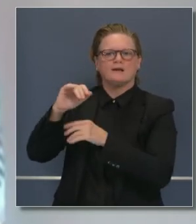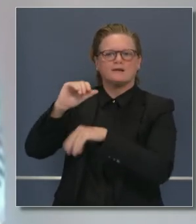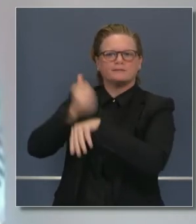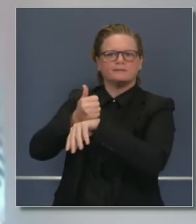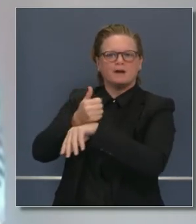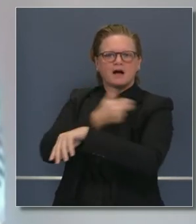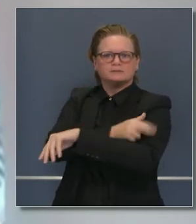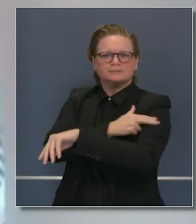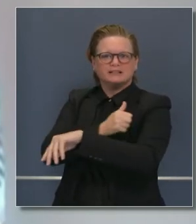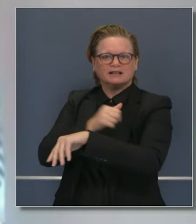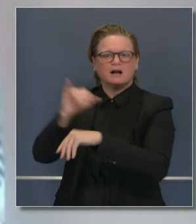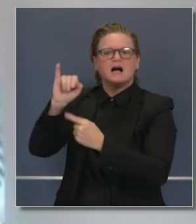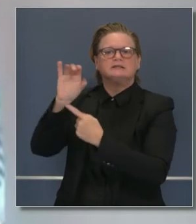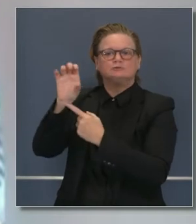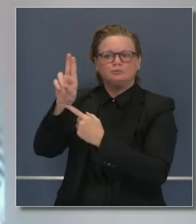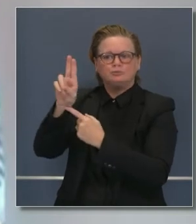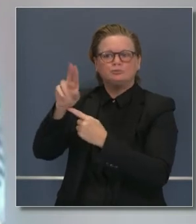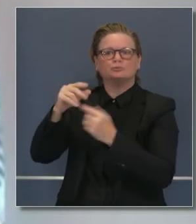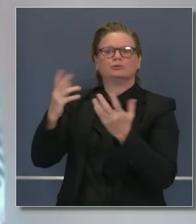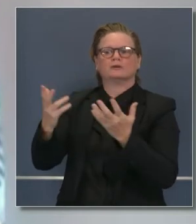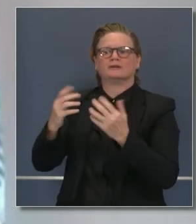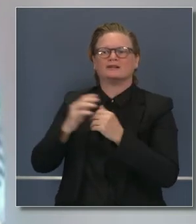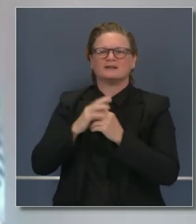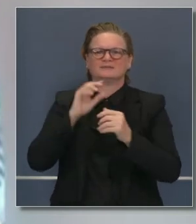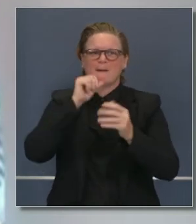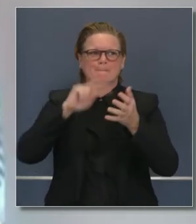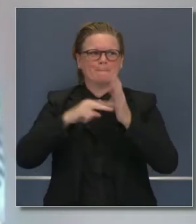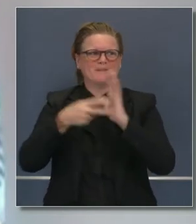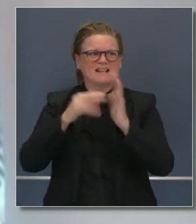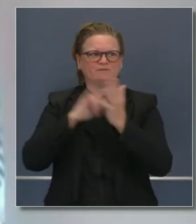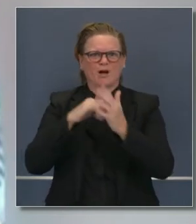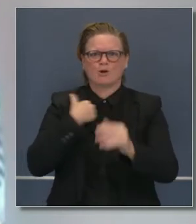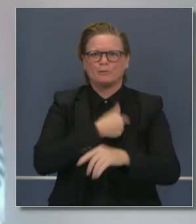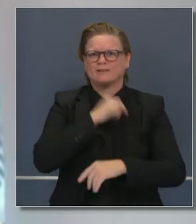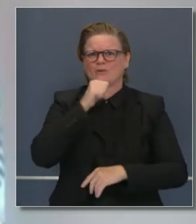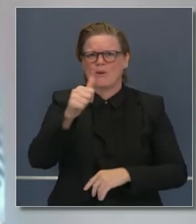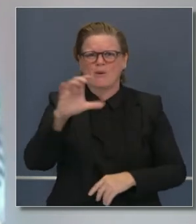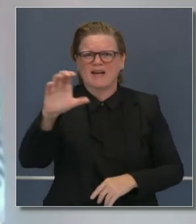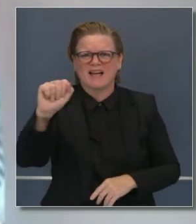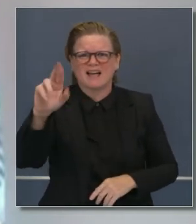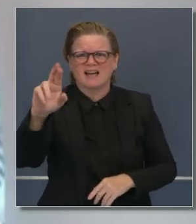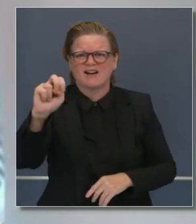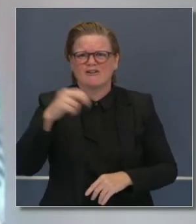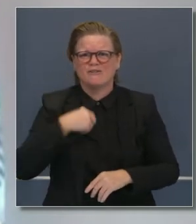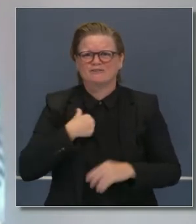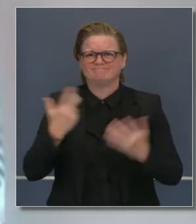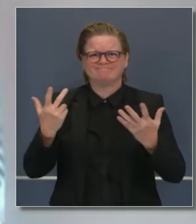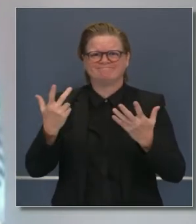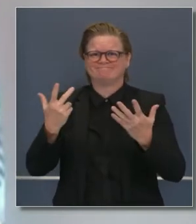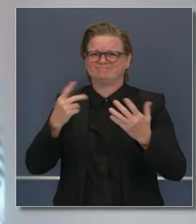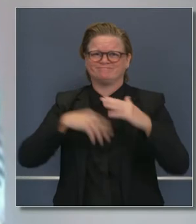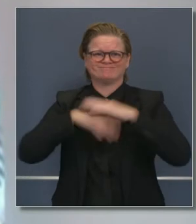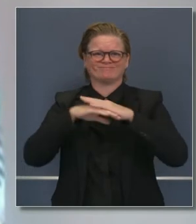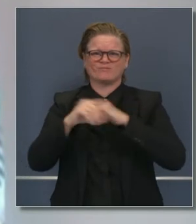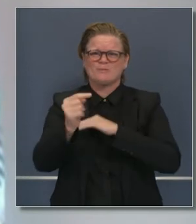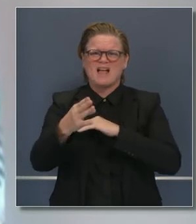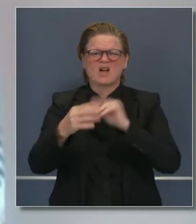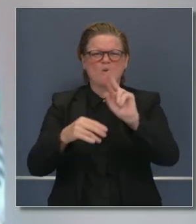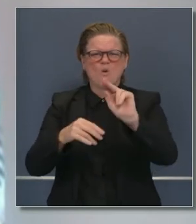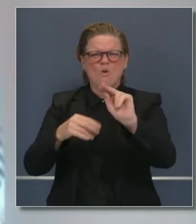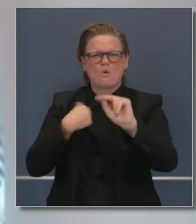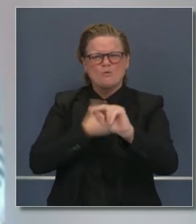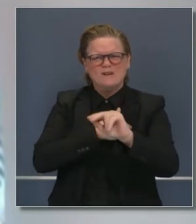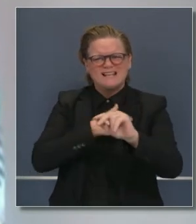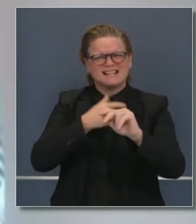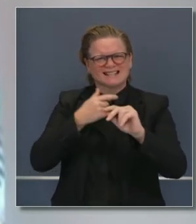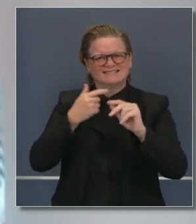alguien en particular o por descuido de la gente, todo lo contrario, estamos trabajando tan arduamente, tan rápidamente, que la